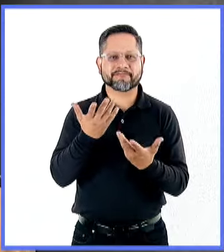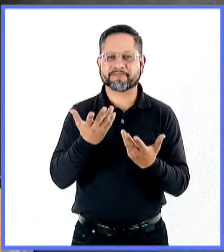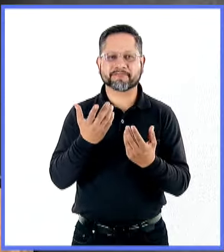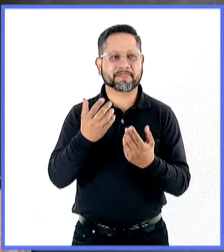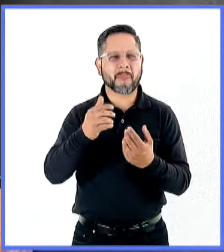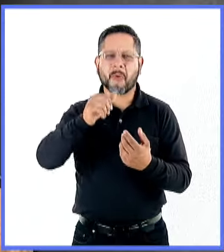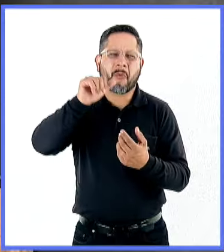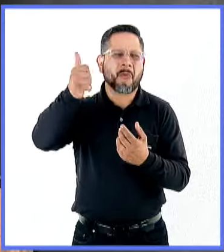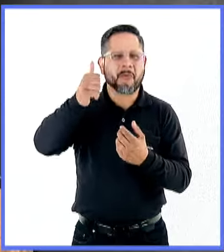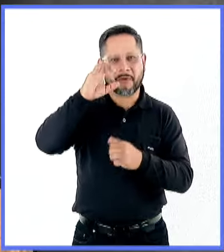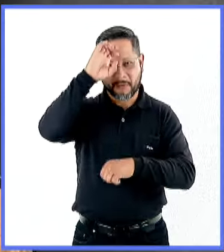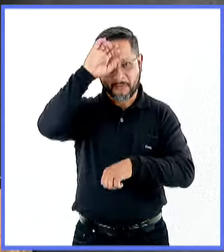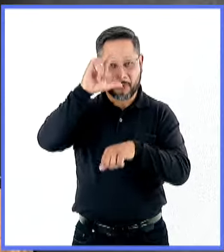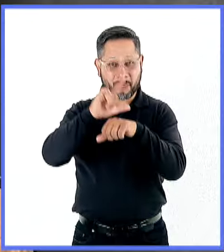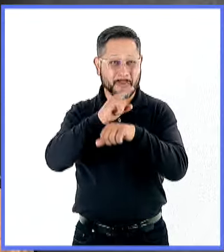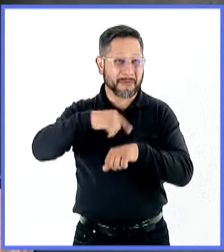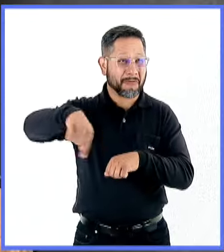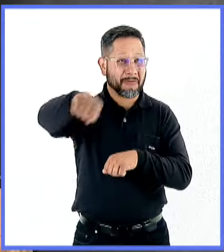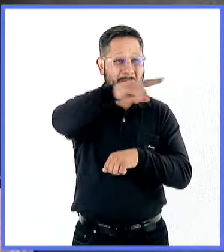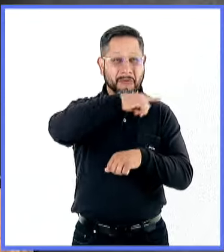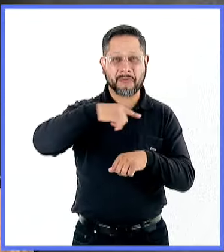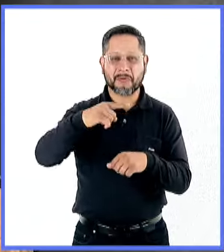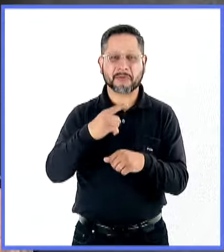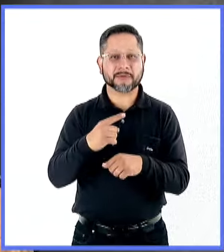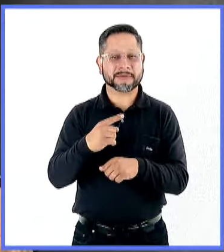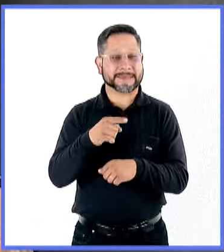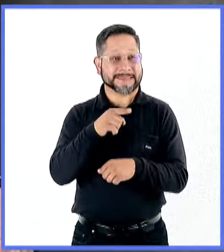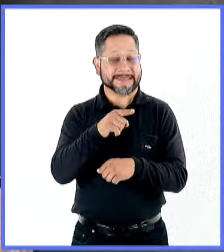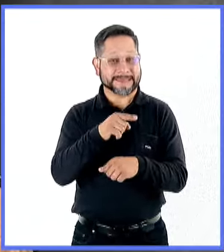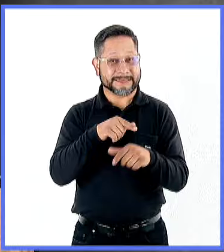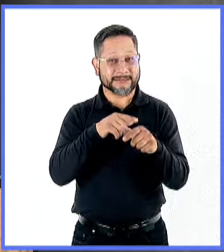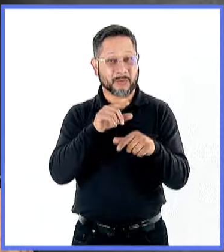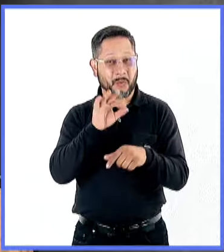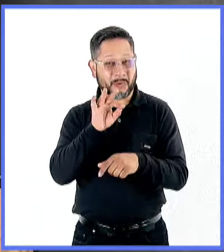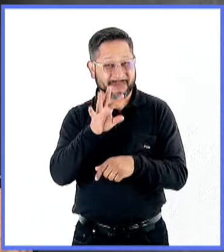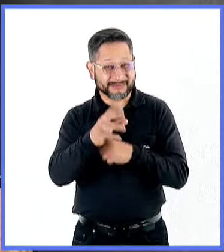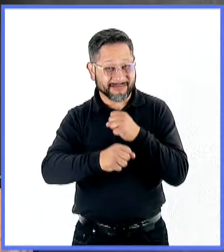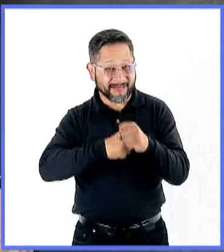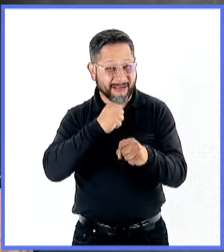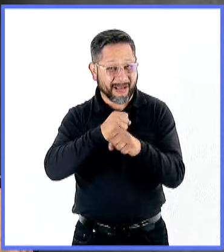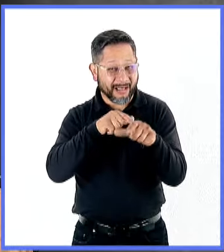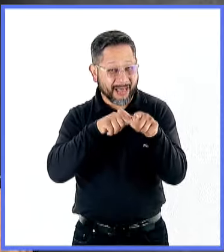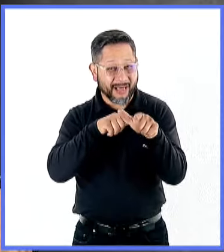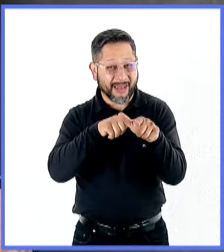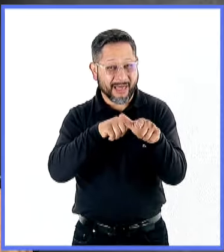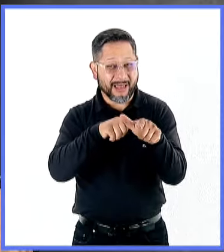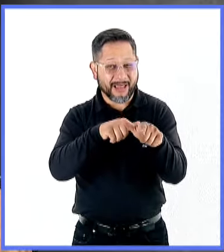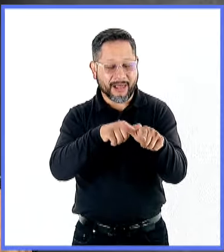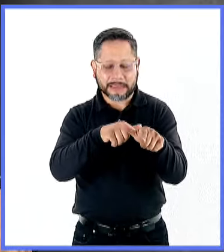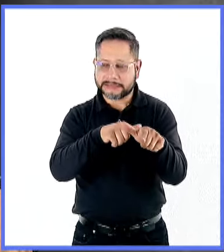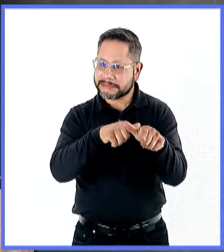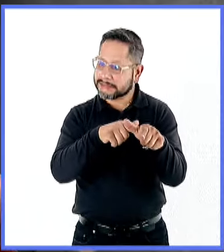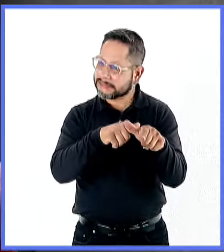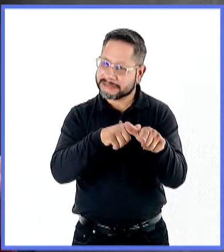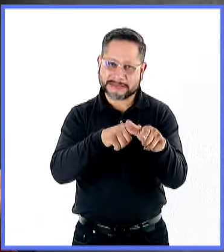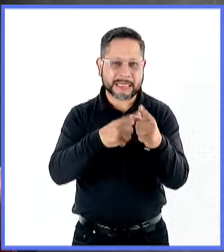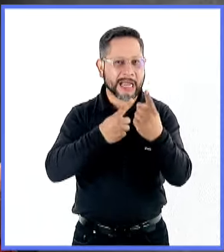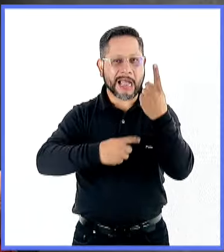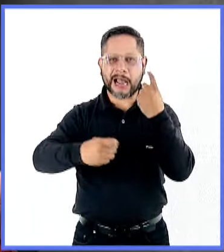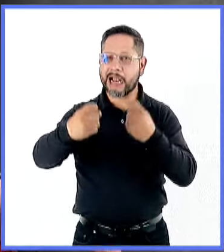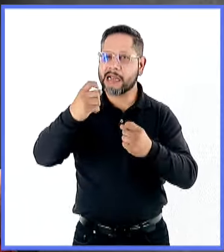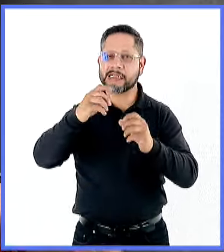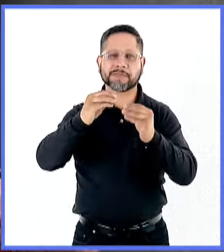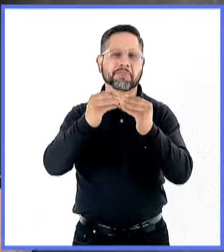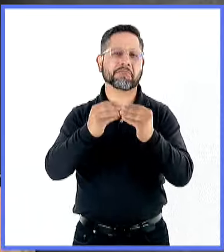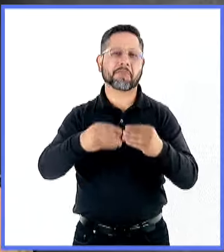cualquier tipo, que aguanten ininterrumpidamente 45 años. Vamos para el medio siglo y